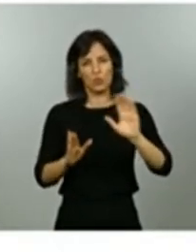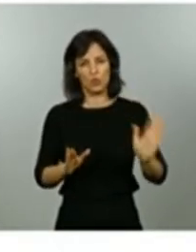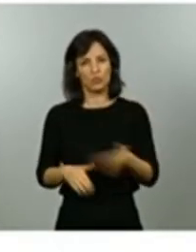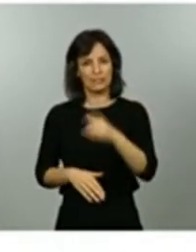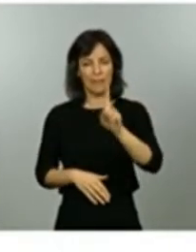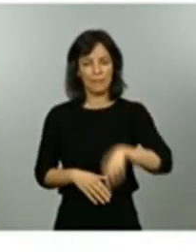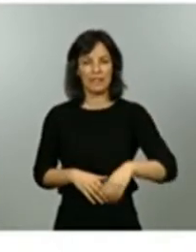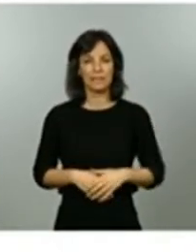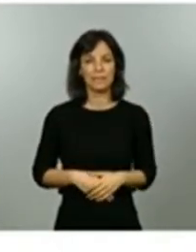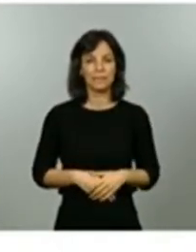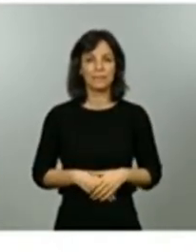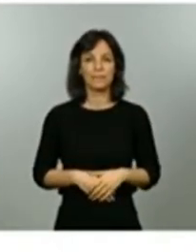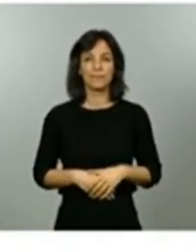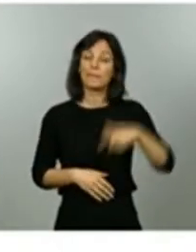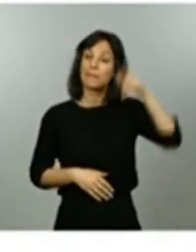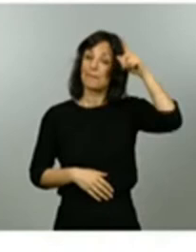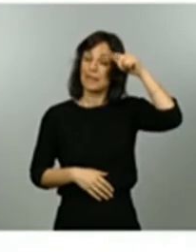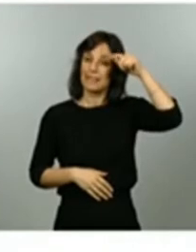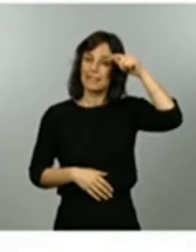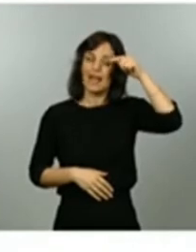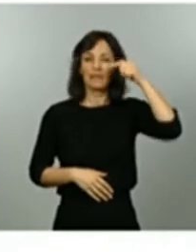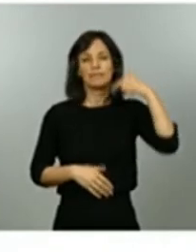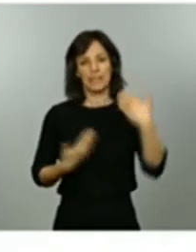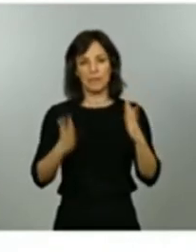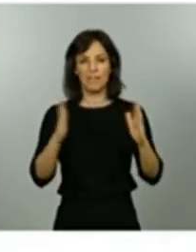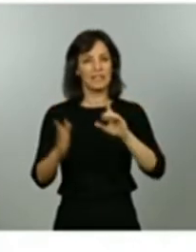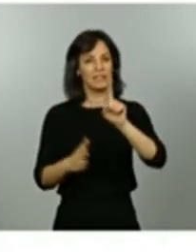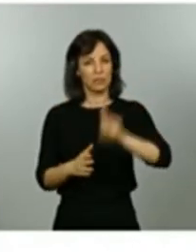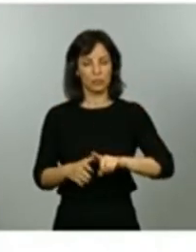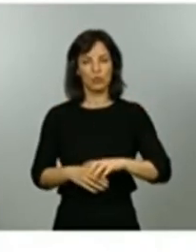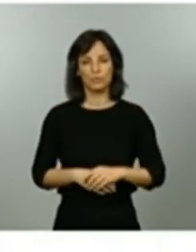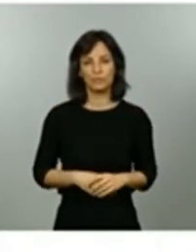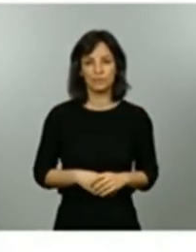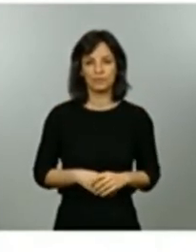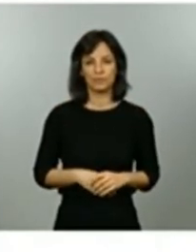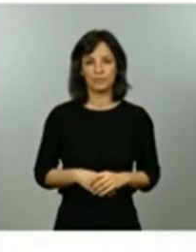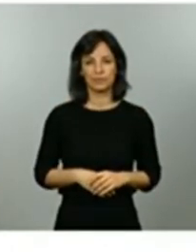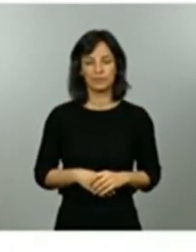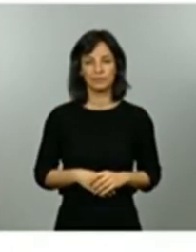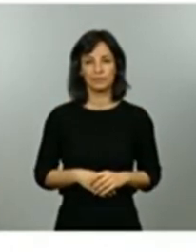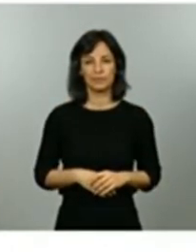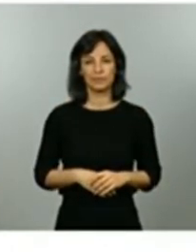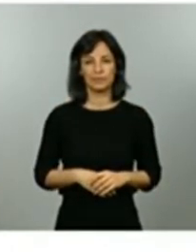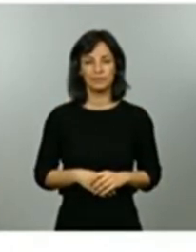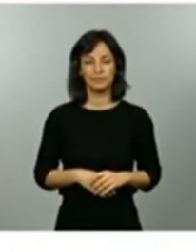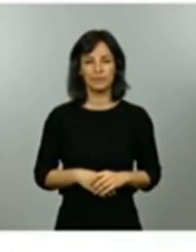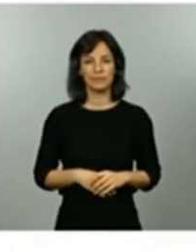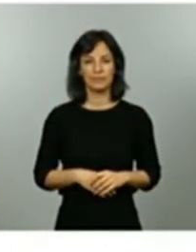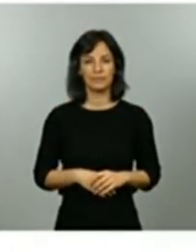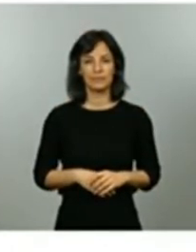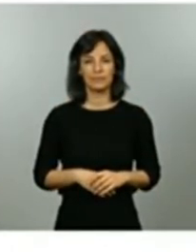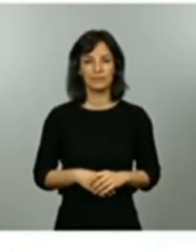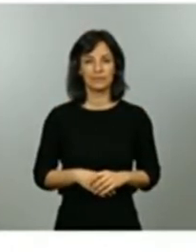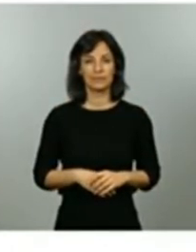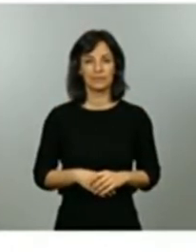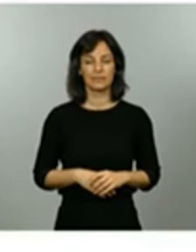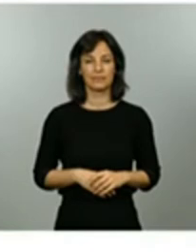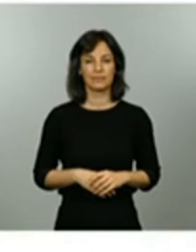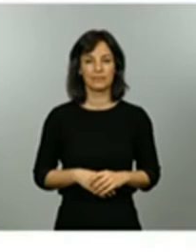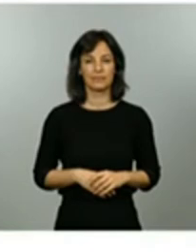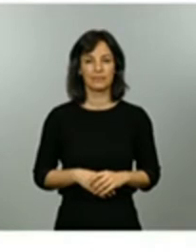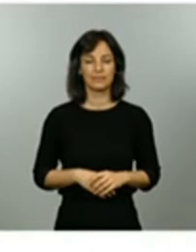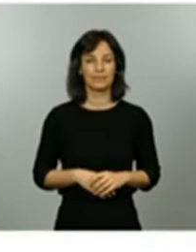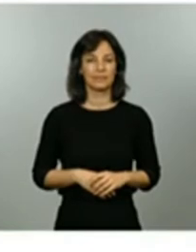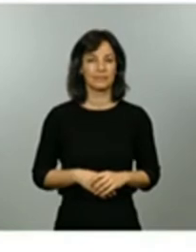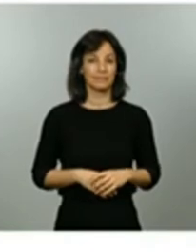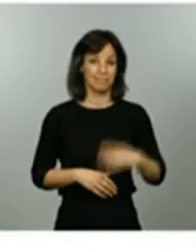la ciudad autónoma de Melilla también se propone para cambio de fase como verán hay una gran